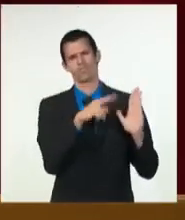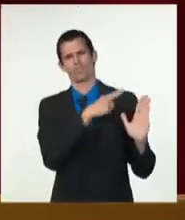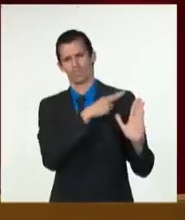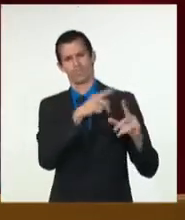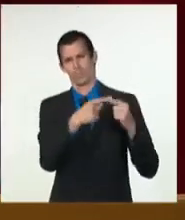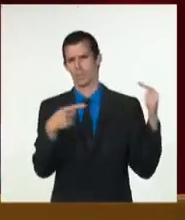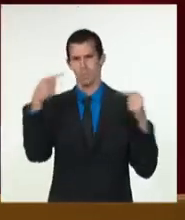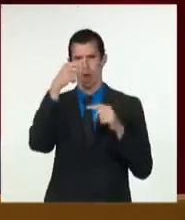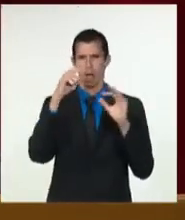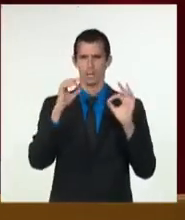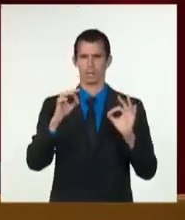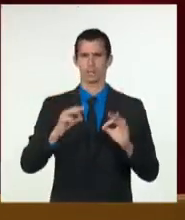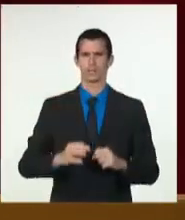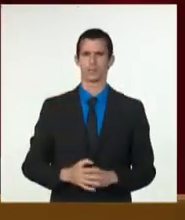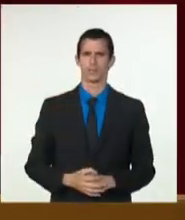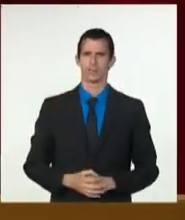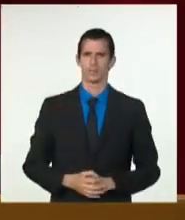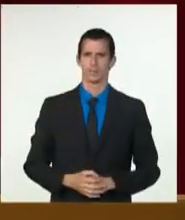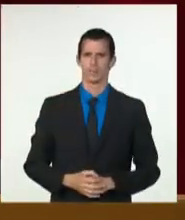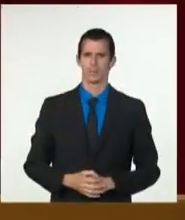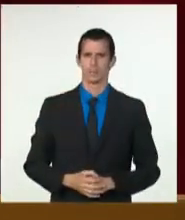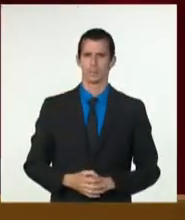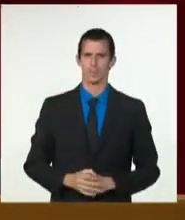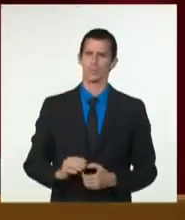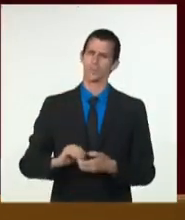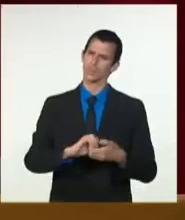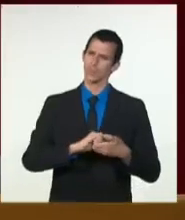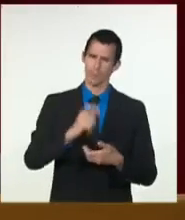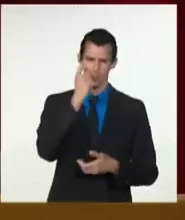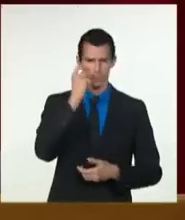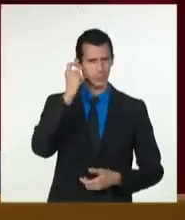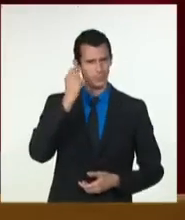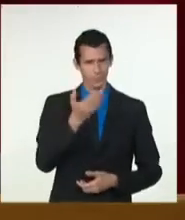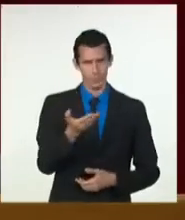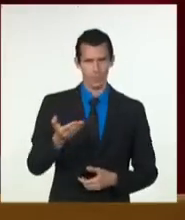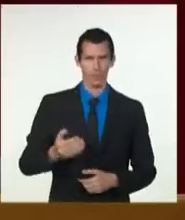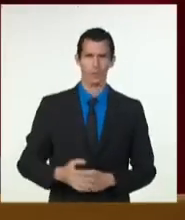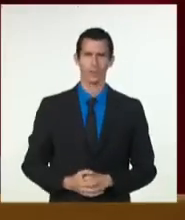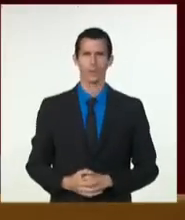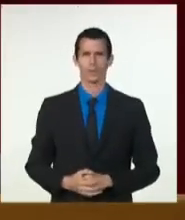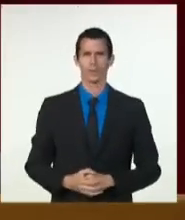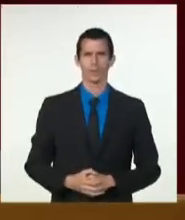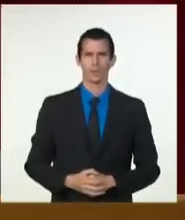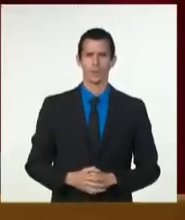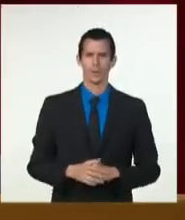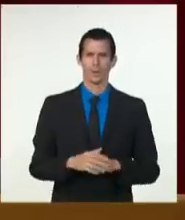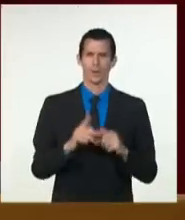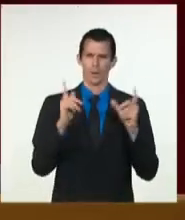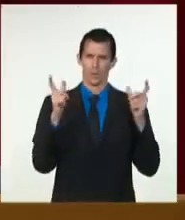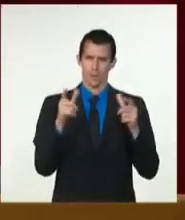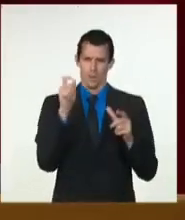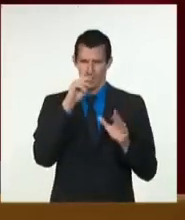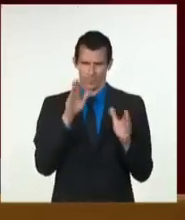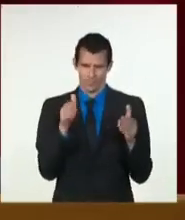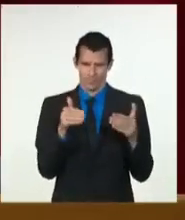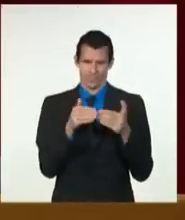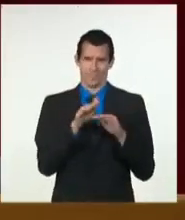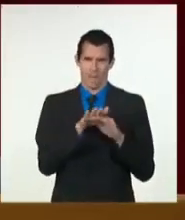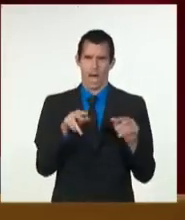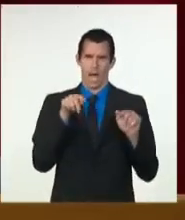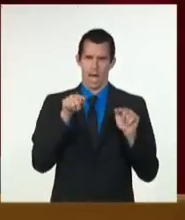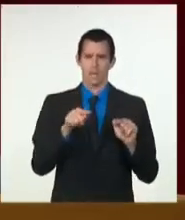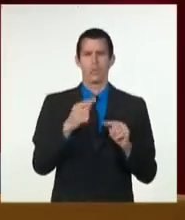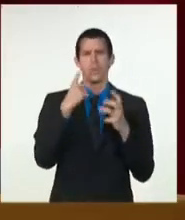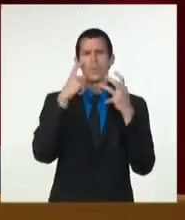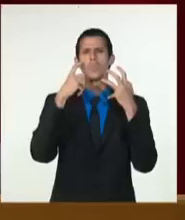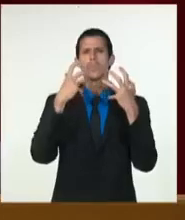esta primera sesión de la actual legislatura ha dado continuidad al intenso ejercicio legislativo abierto por la nueva Constitución.